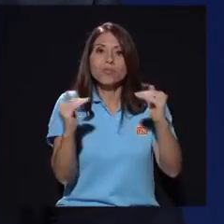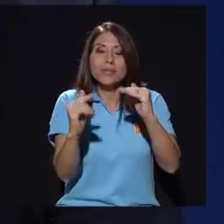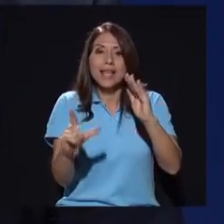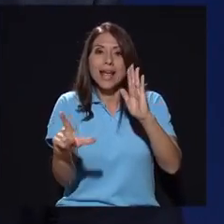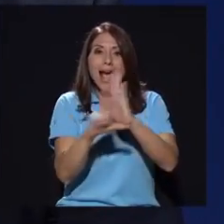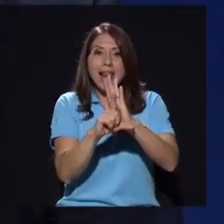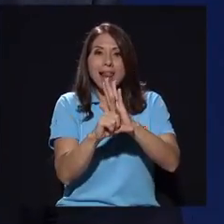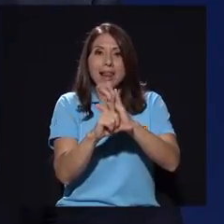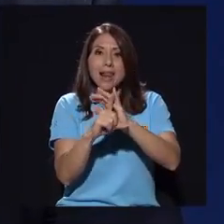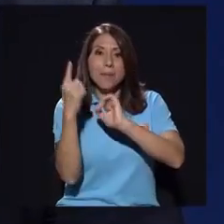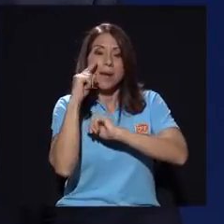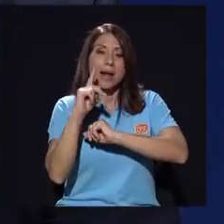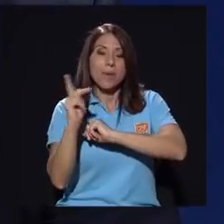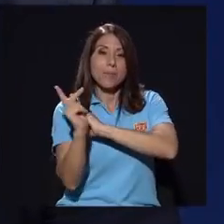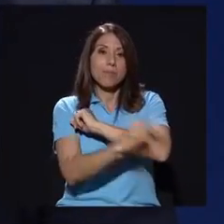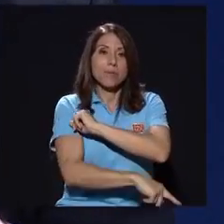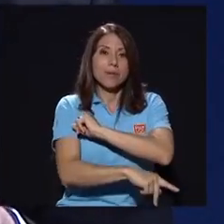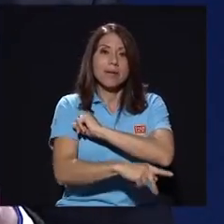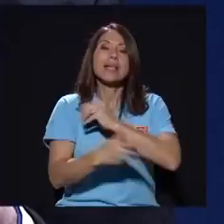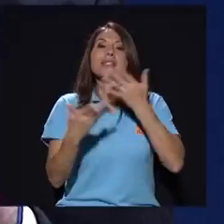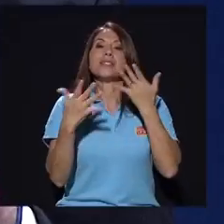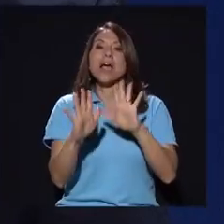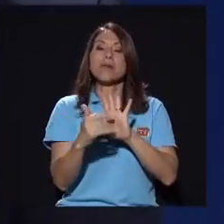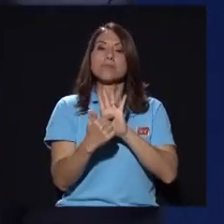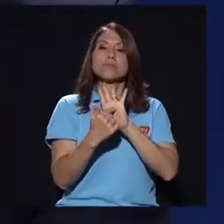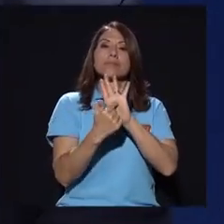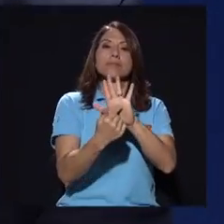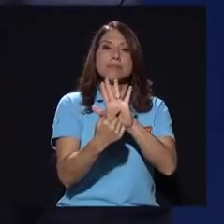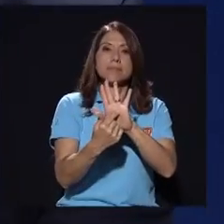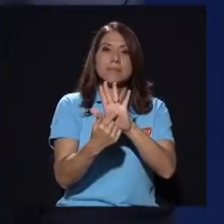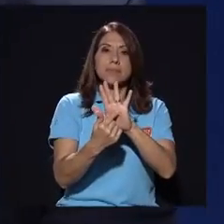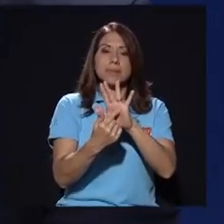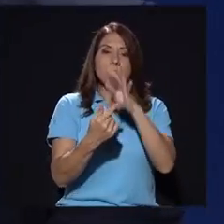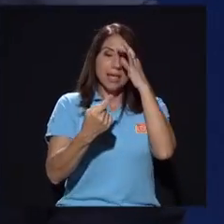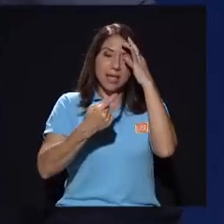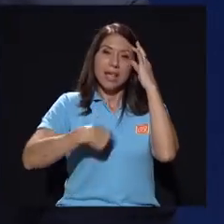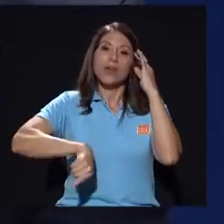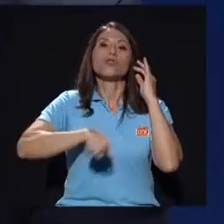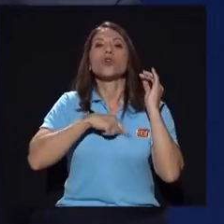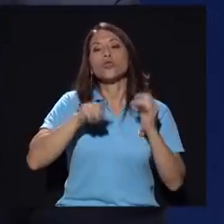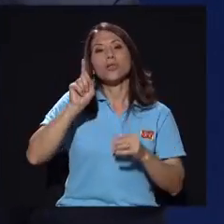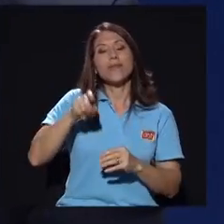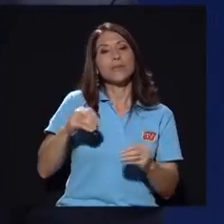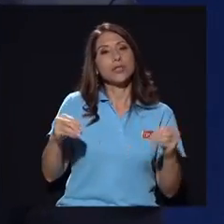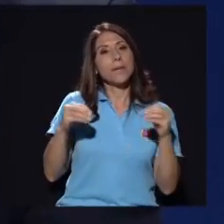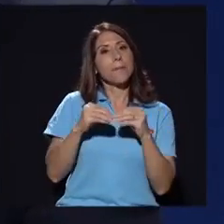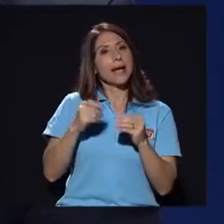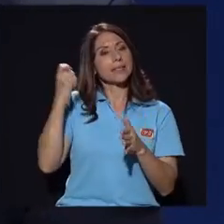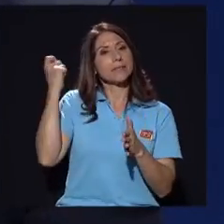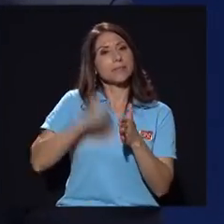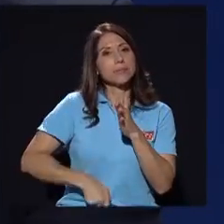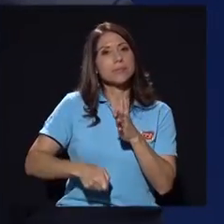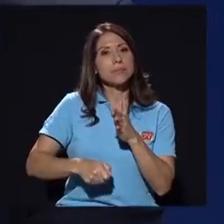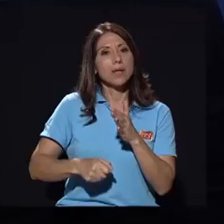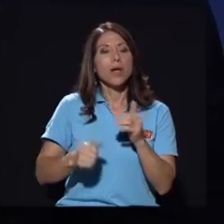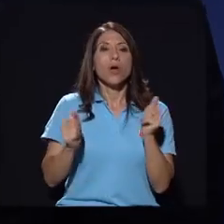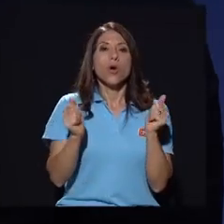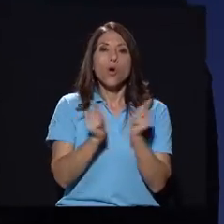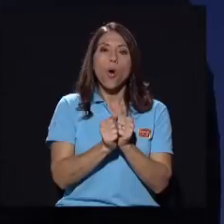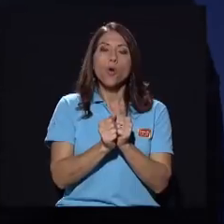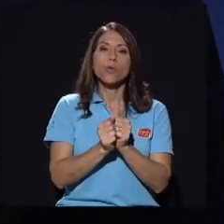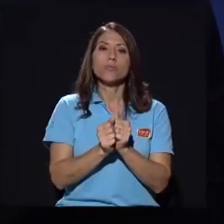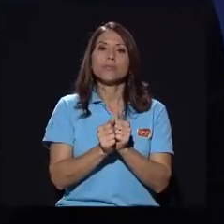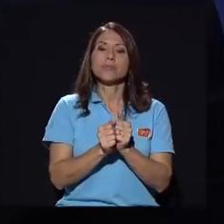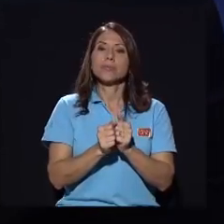de que hay que ser más incisivo en los poderes que ejercen las personas a quienes le